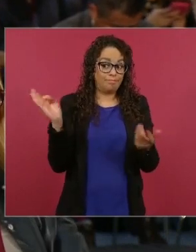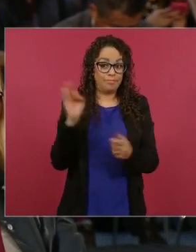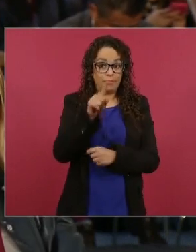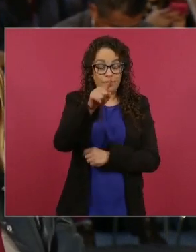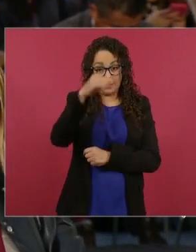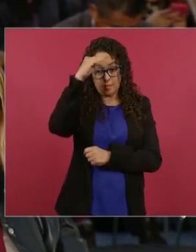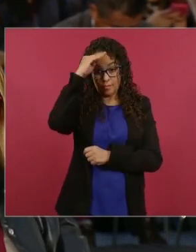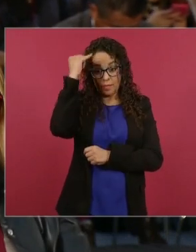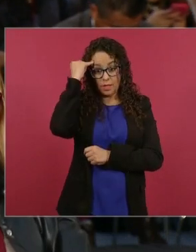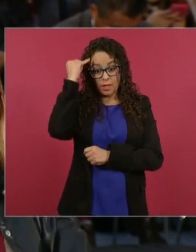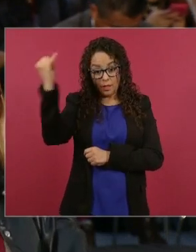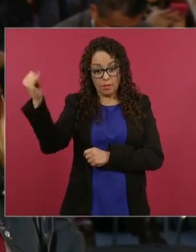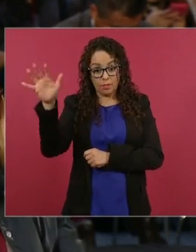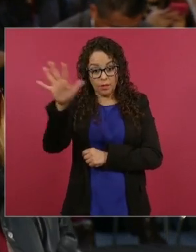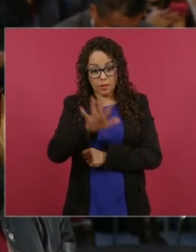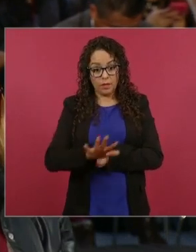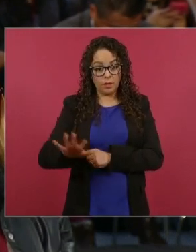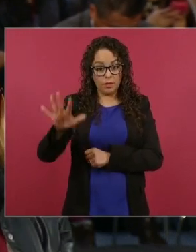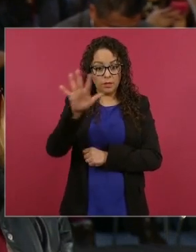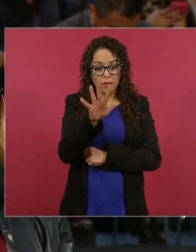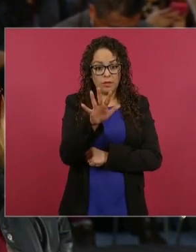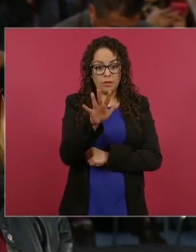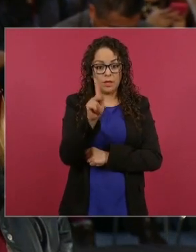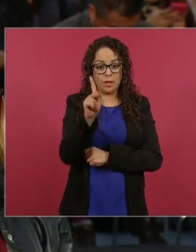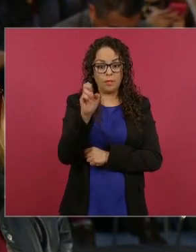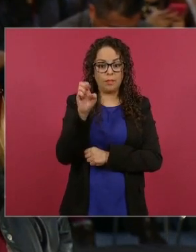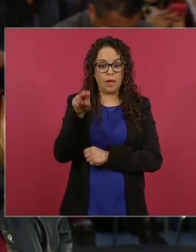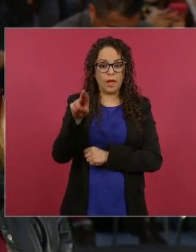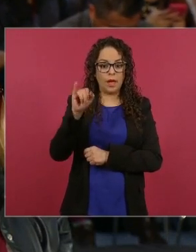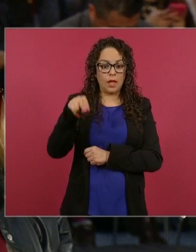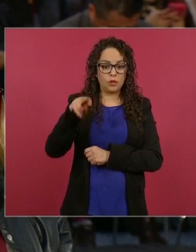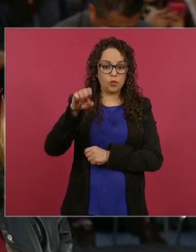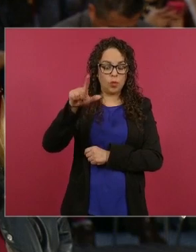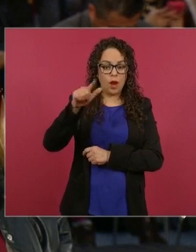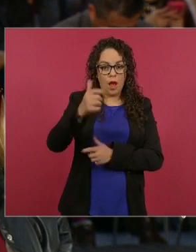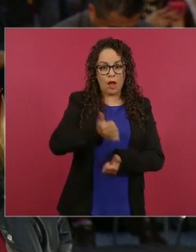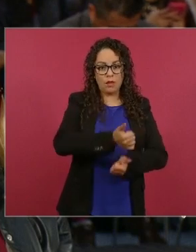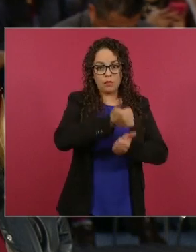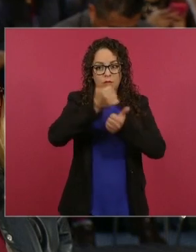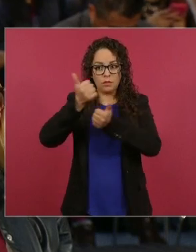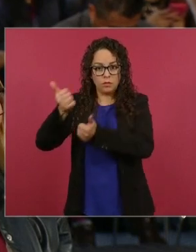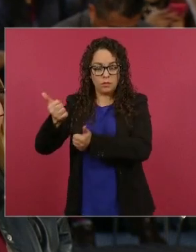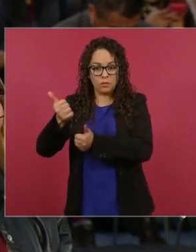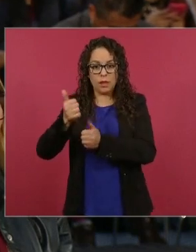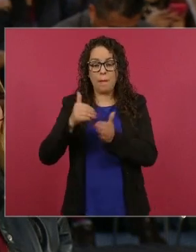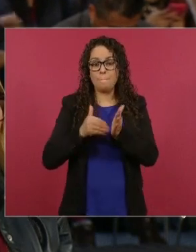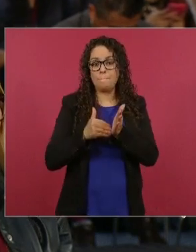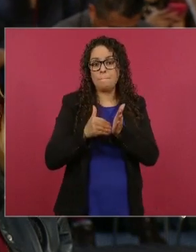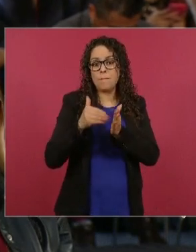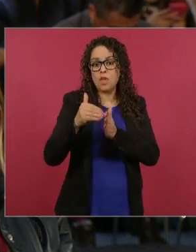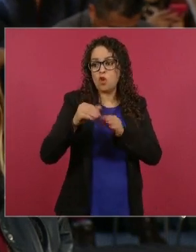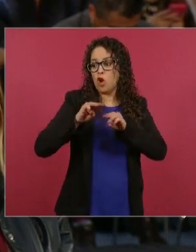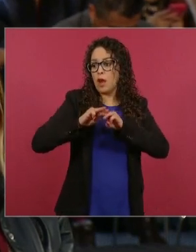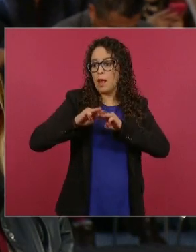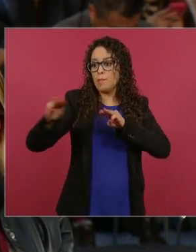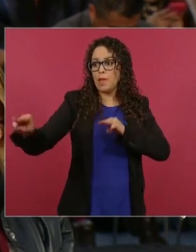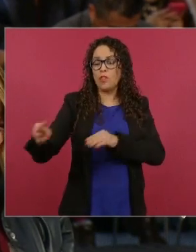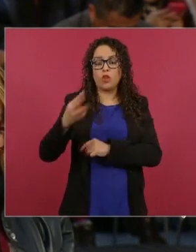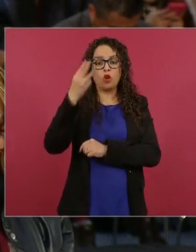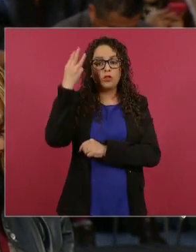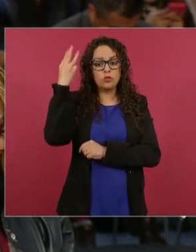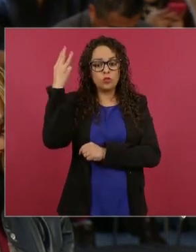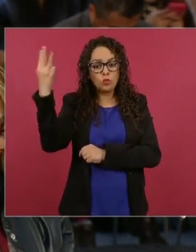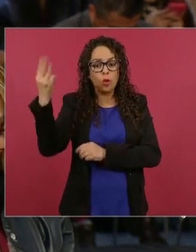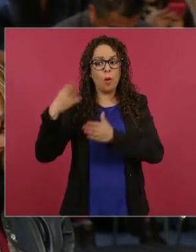túxelas de la península a la península el balasto estamos hablando de millones de metros cúbicos de barcos barcazas